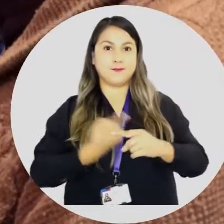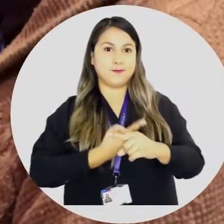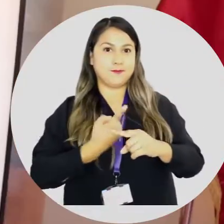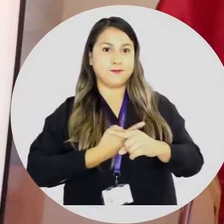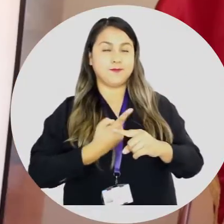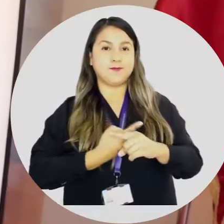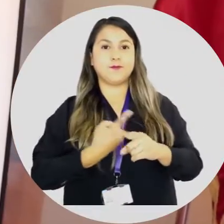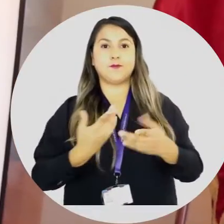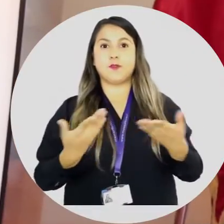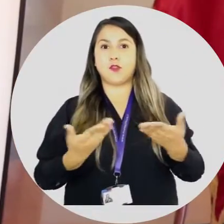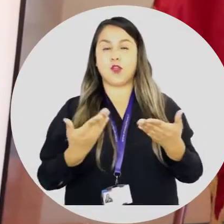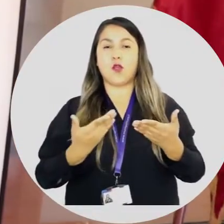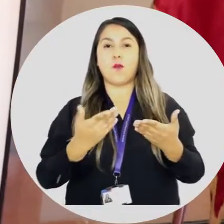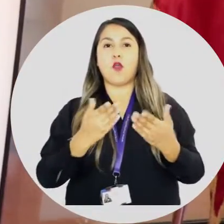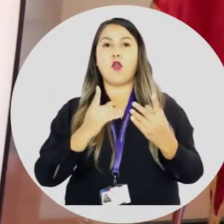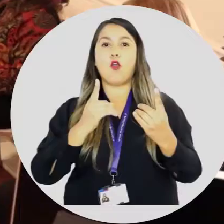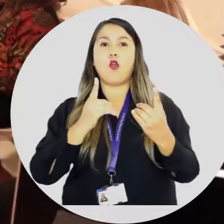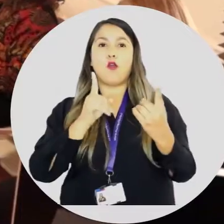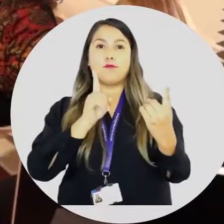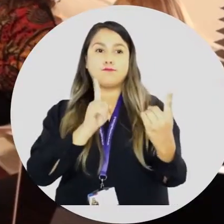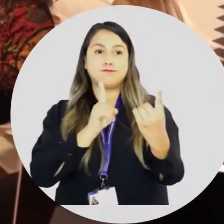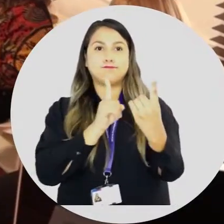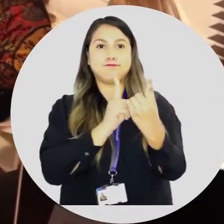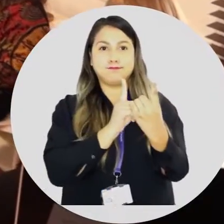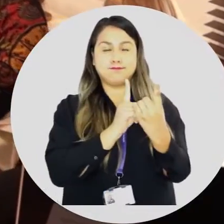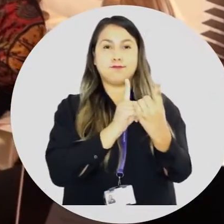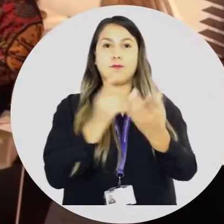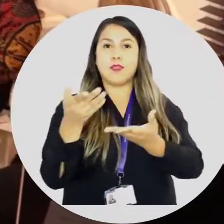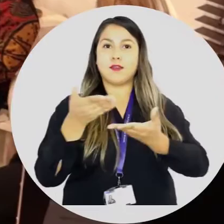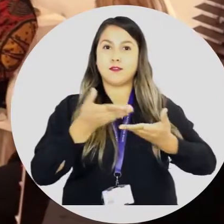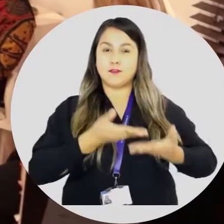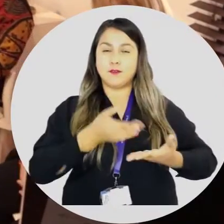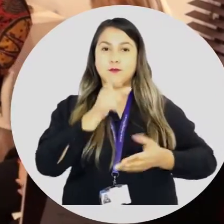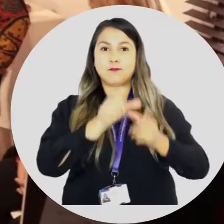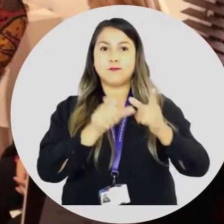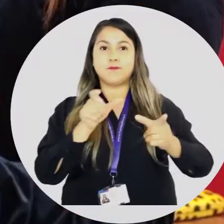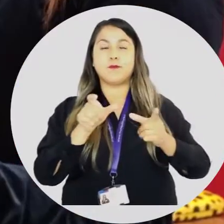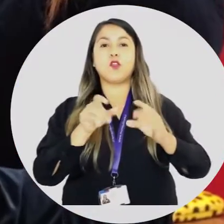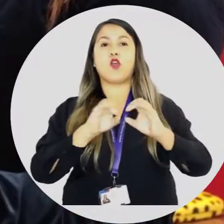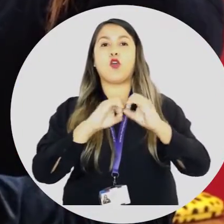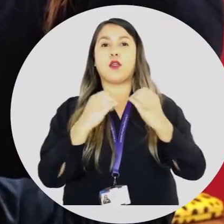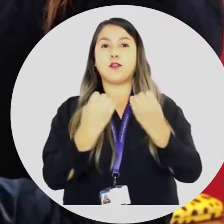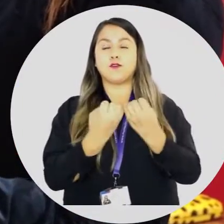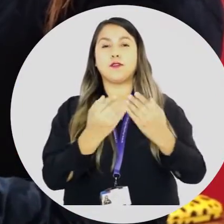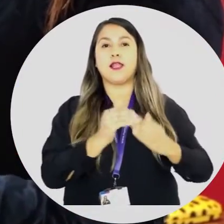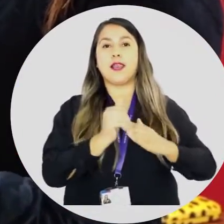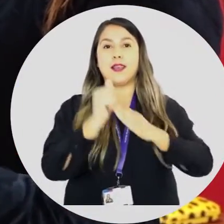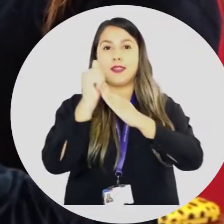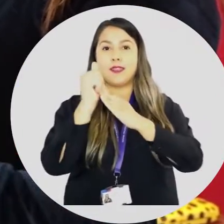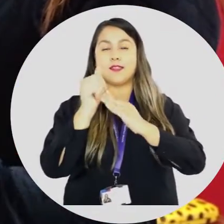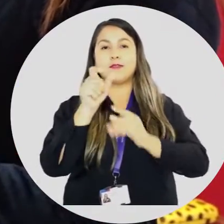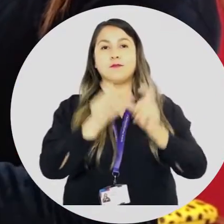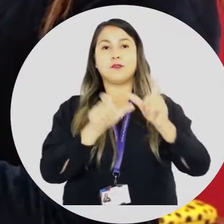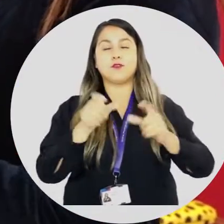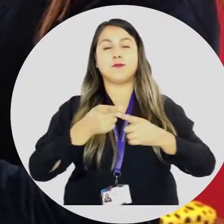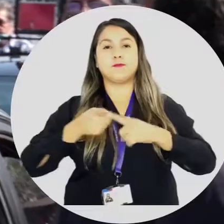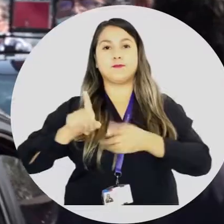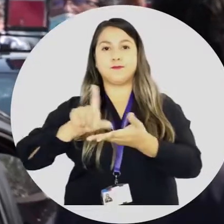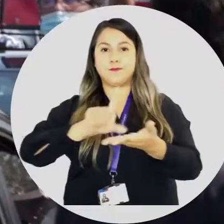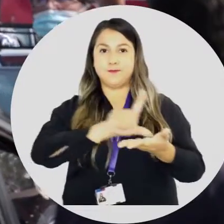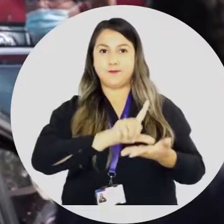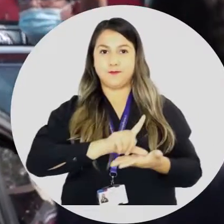conversar, a través de las audiencias públicas, recibiendo a dirigentes, organizaciones y líderes de diversos barrios.